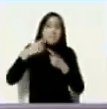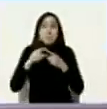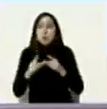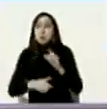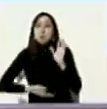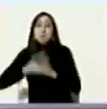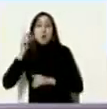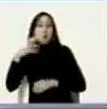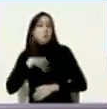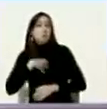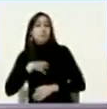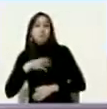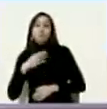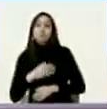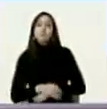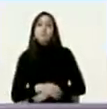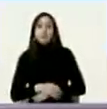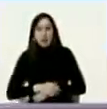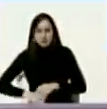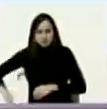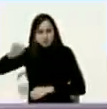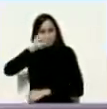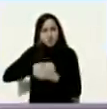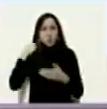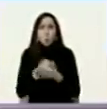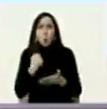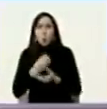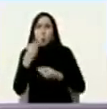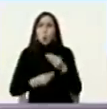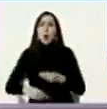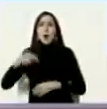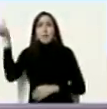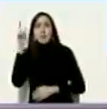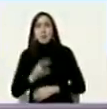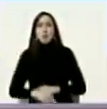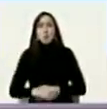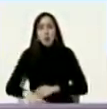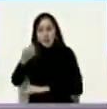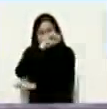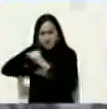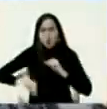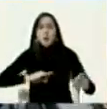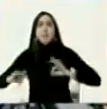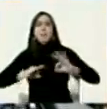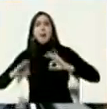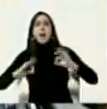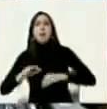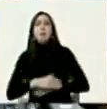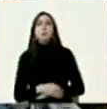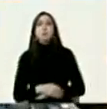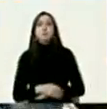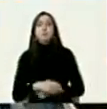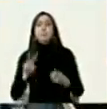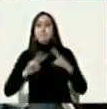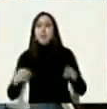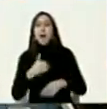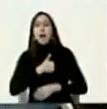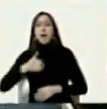para hacer respetar esta tierra gloriosa de Venezuela nos preparamos si quieres la paz